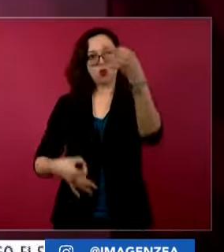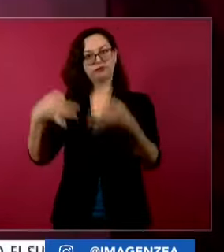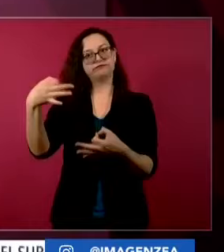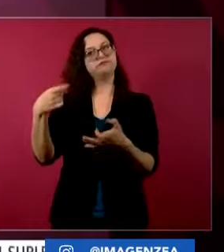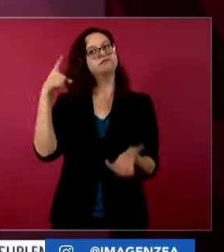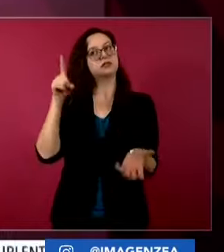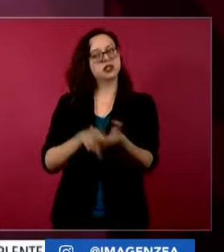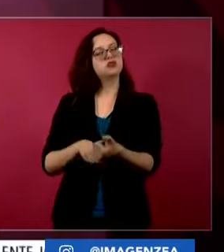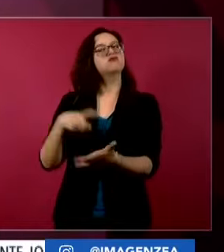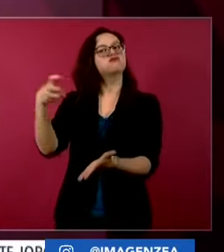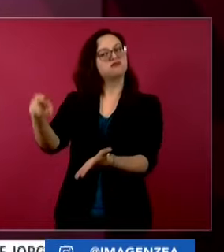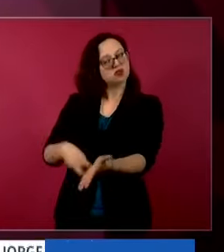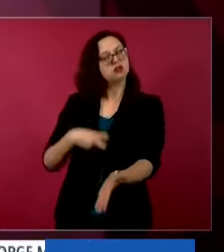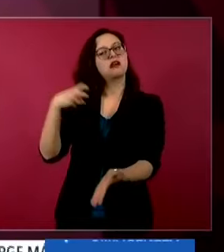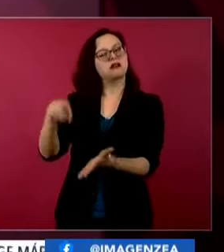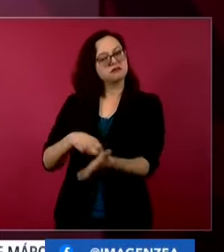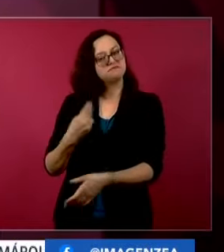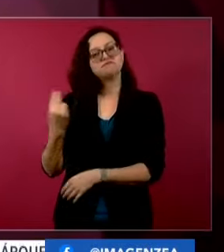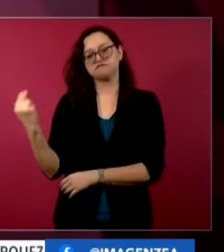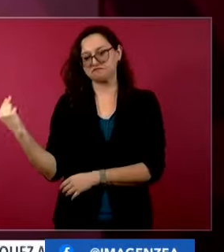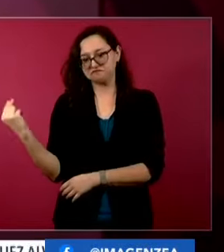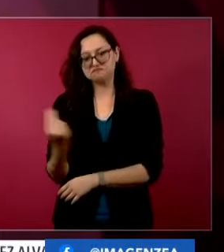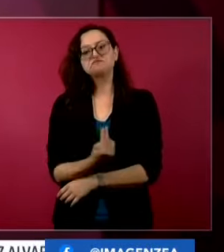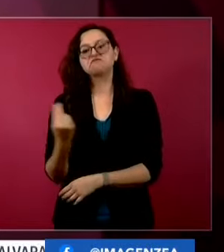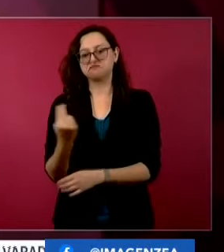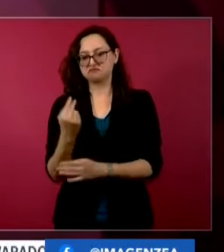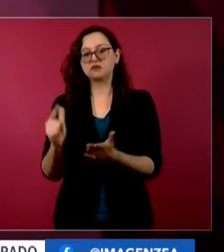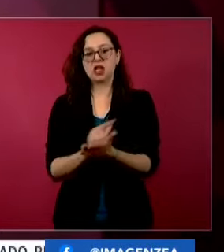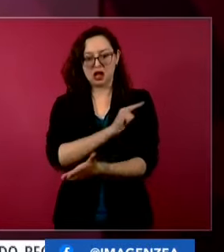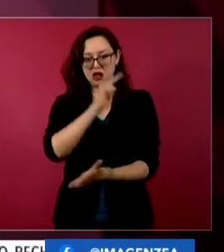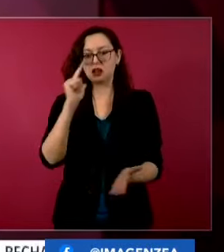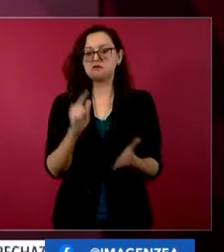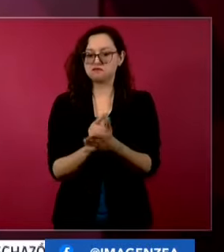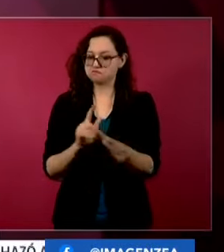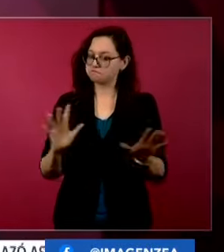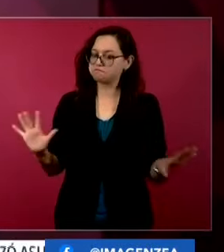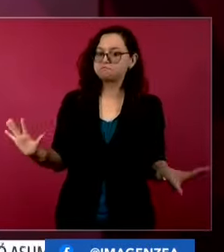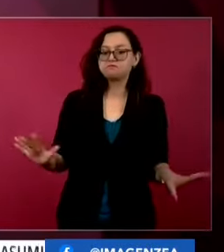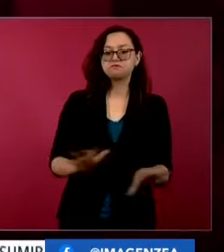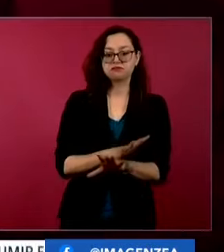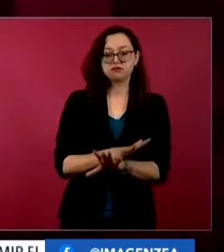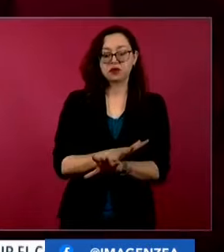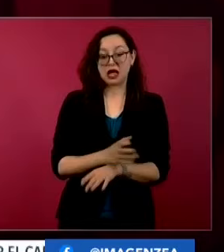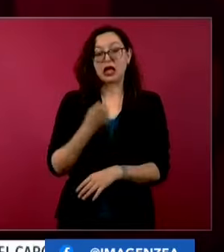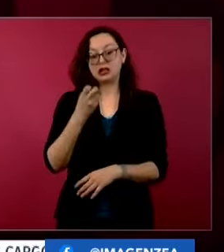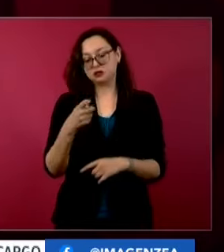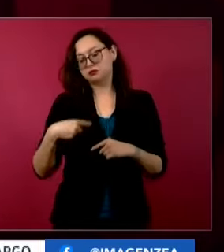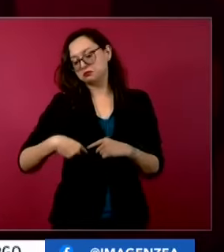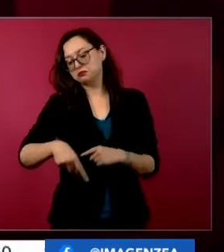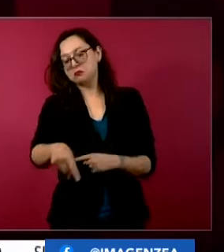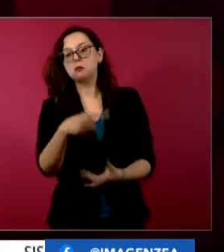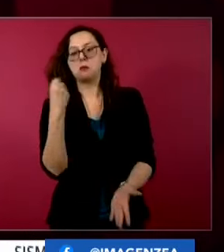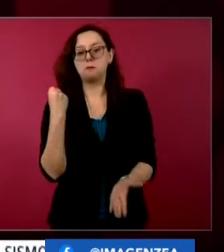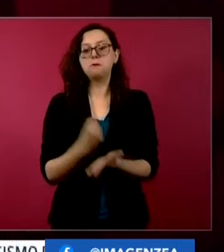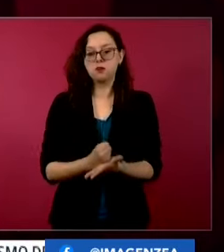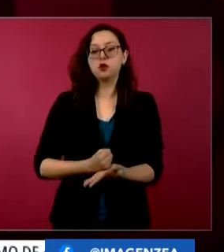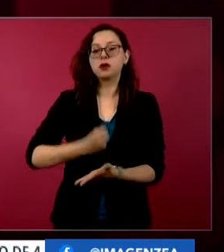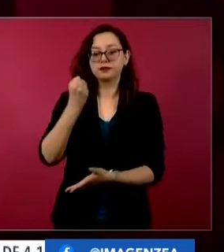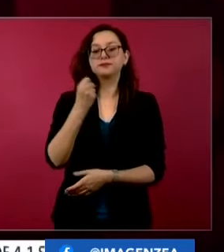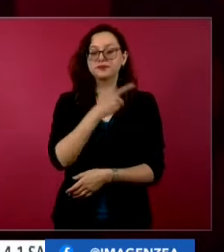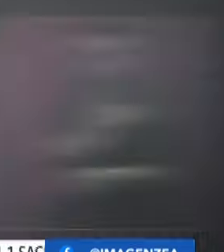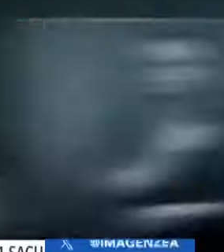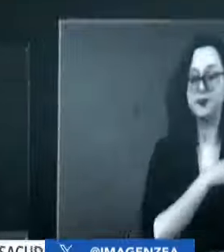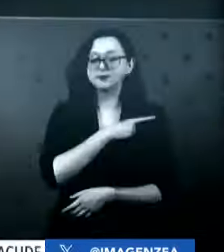Que estas sean las reformas que puedan aprobarse como las primeras